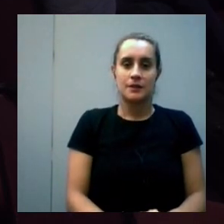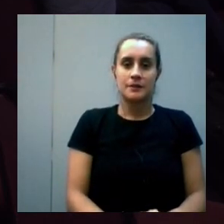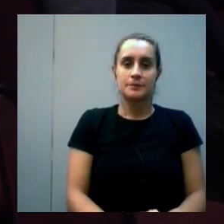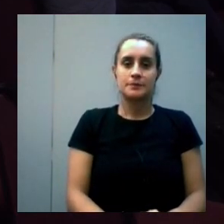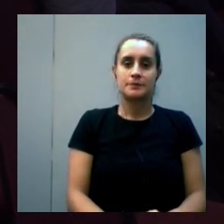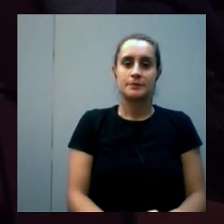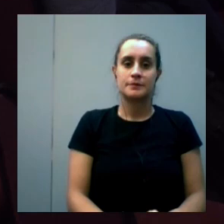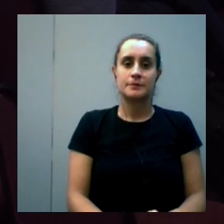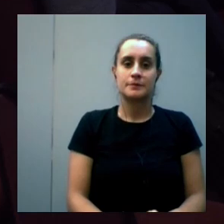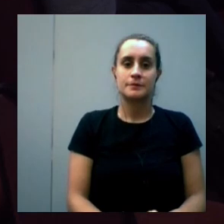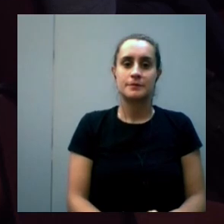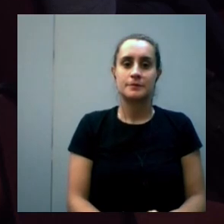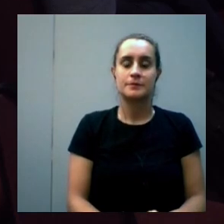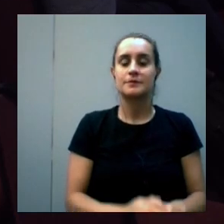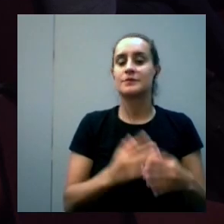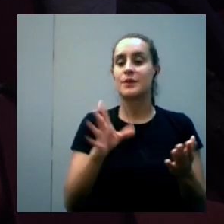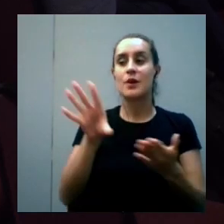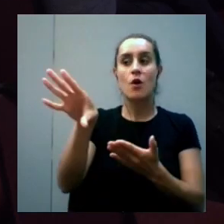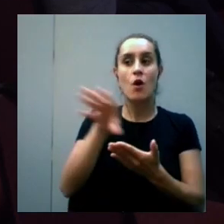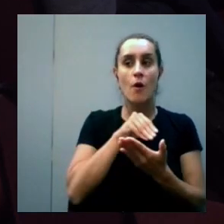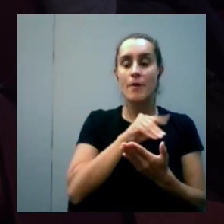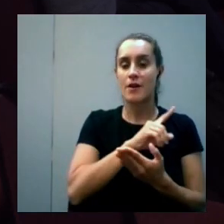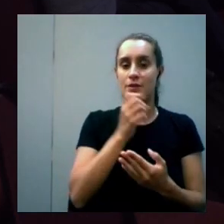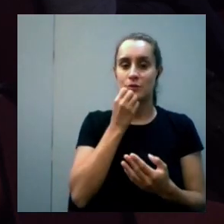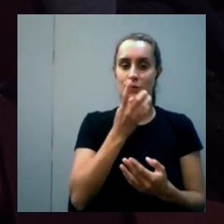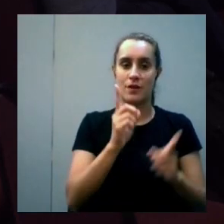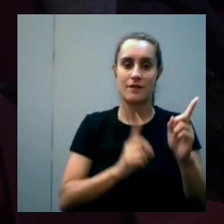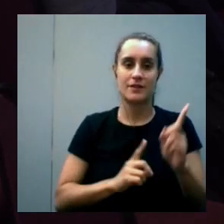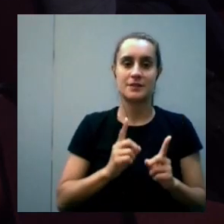no todas las copias son buenas exacto lo que sirve es crear